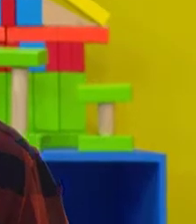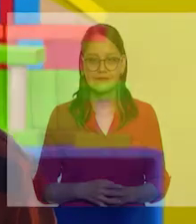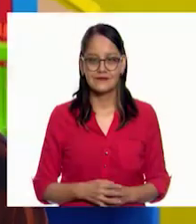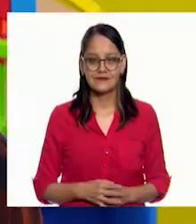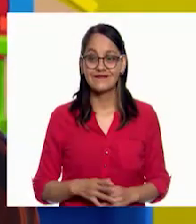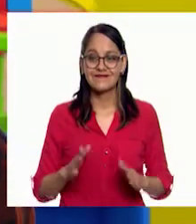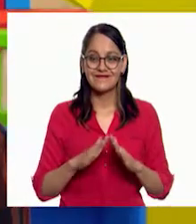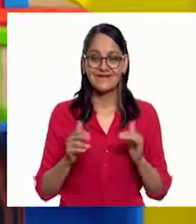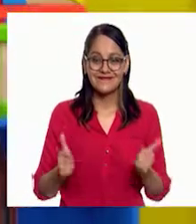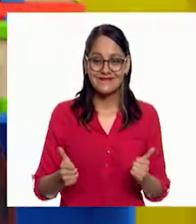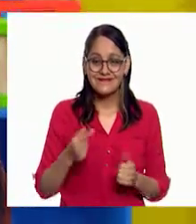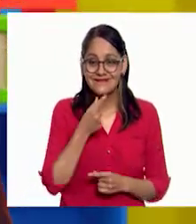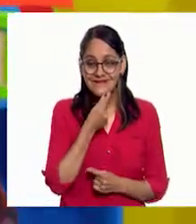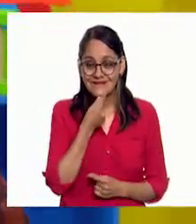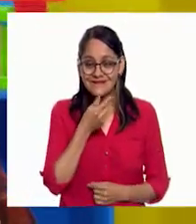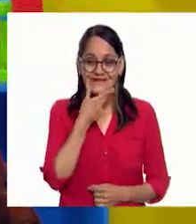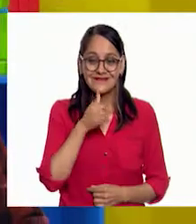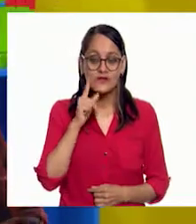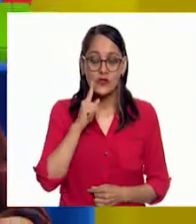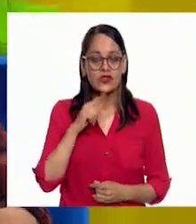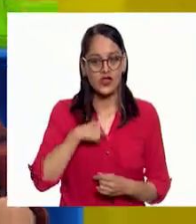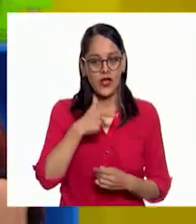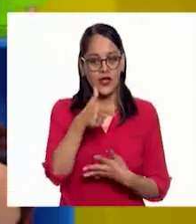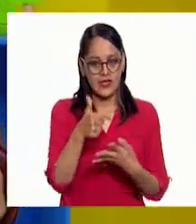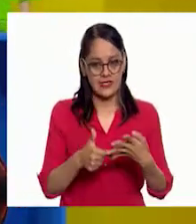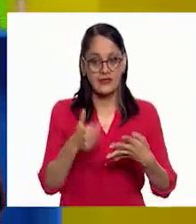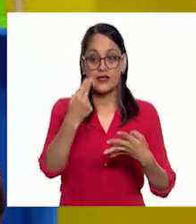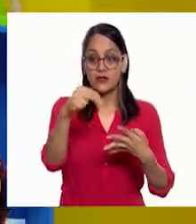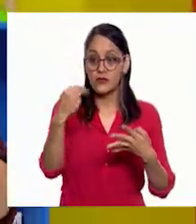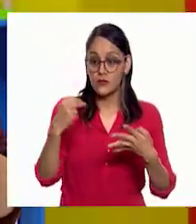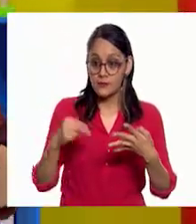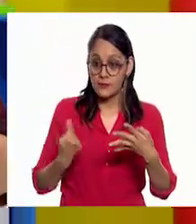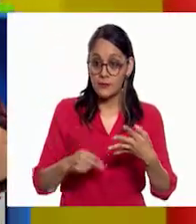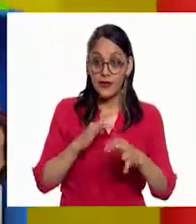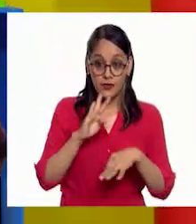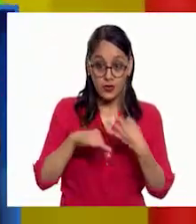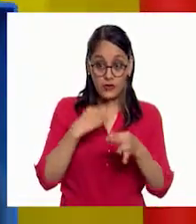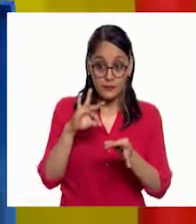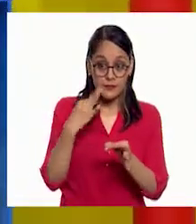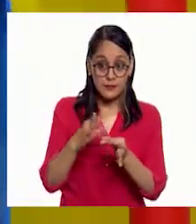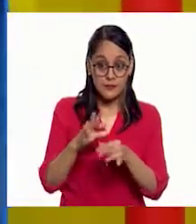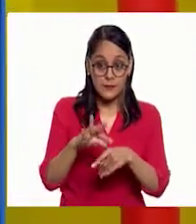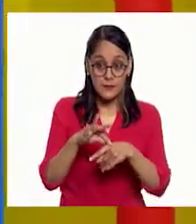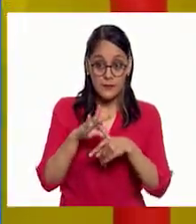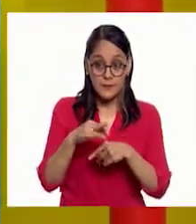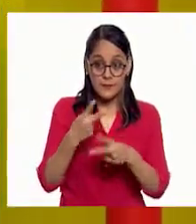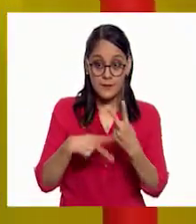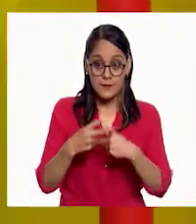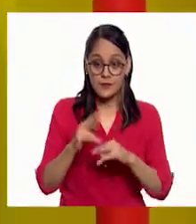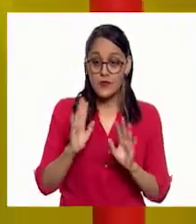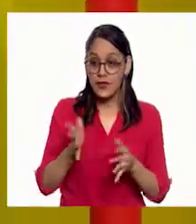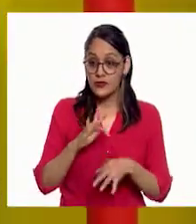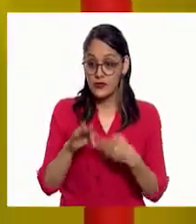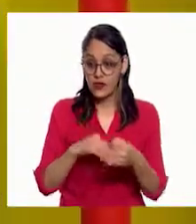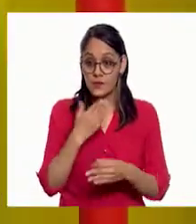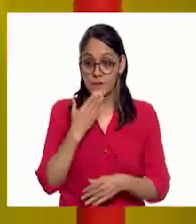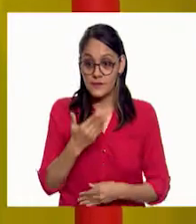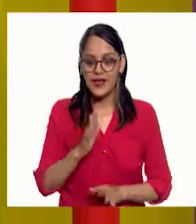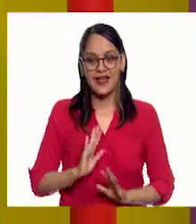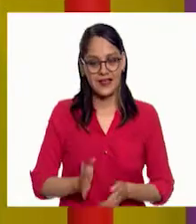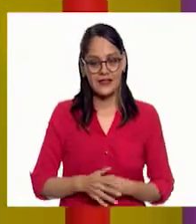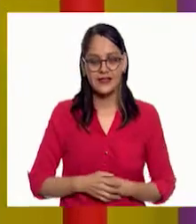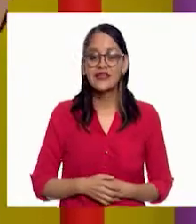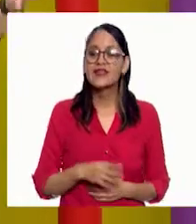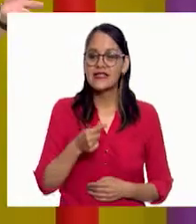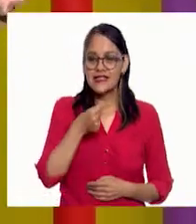¿Cómo están, niñas y niños? Voy a tomar lista. Todas las niñas ya están presentes, todos los niños también están presentes. Los